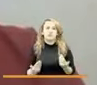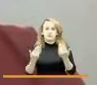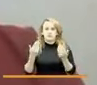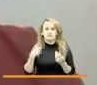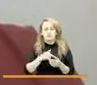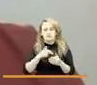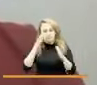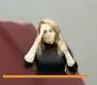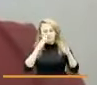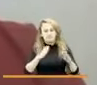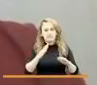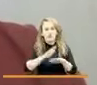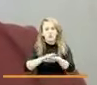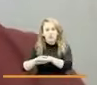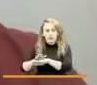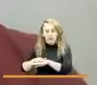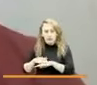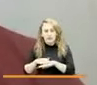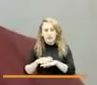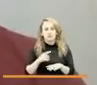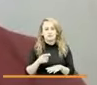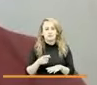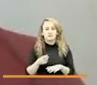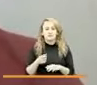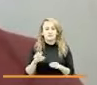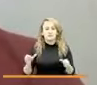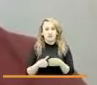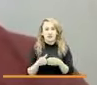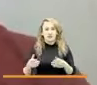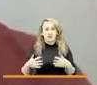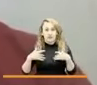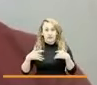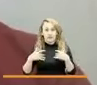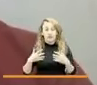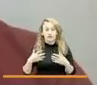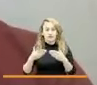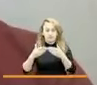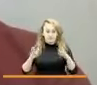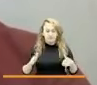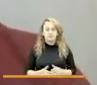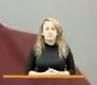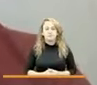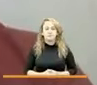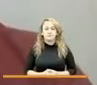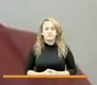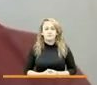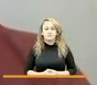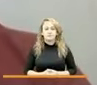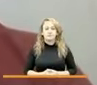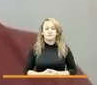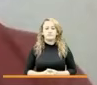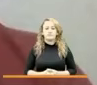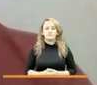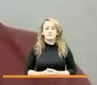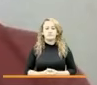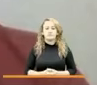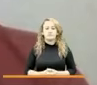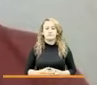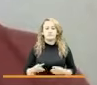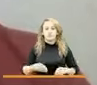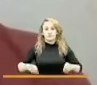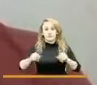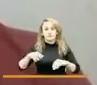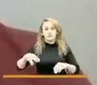convocatoria a las convocatorias que desde la unidad se han abierto y pues hemos contado con toación de la territorial Magdalena